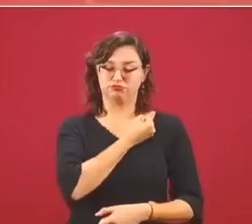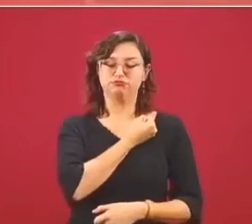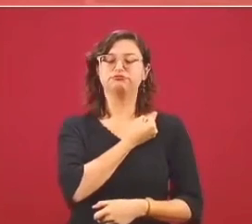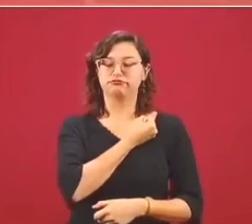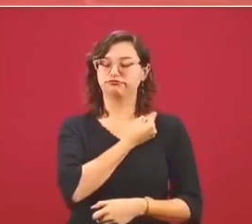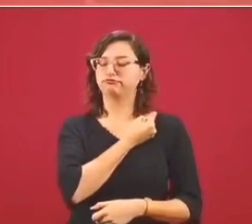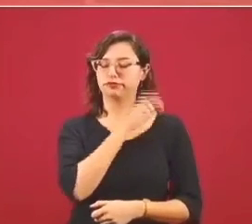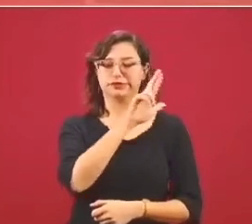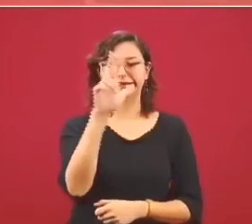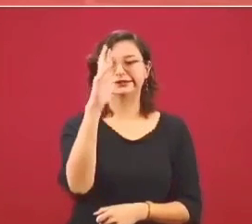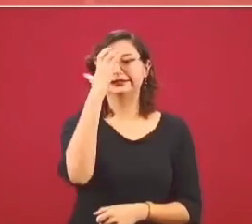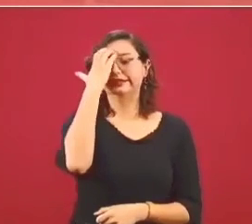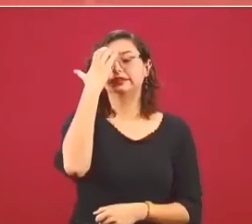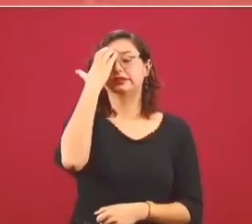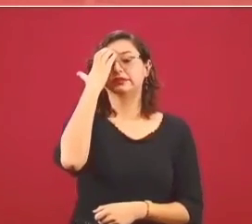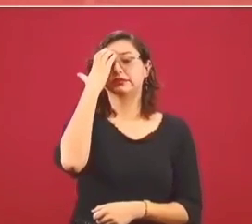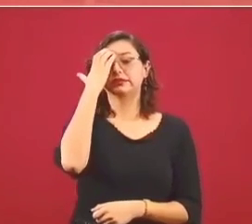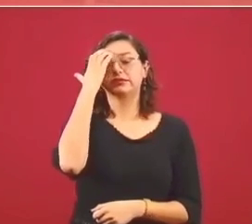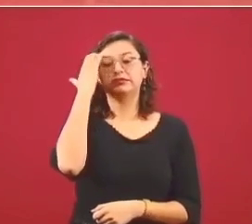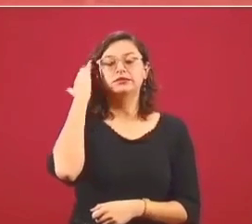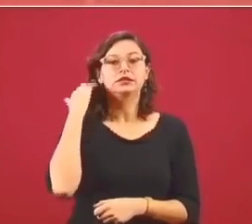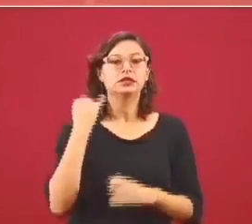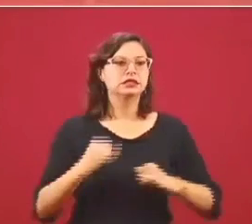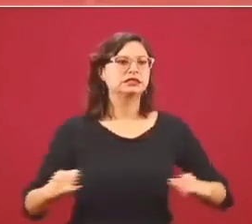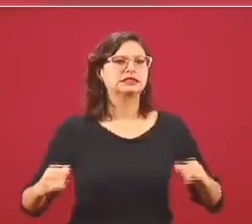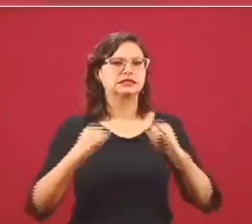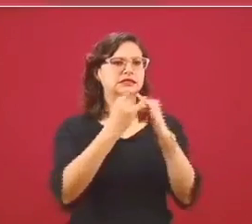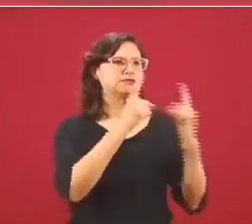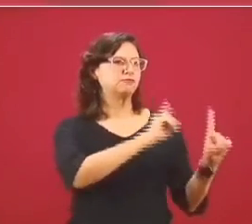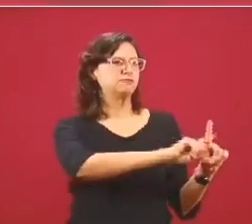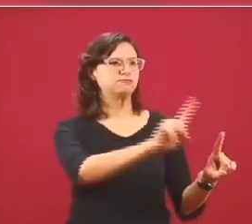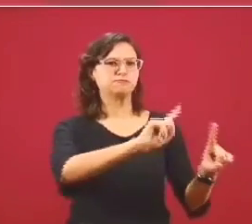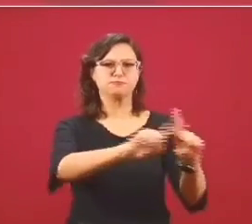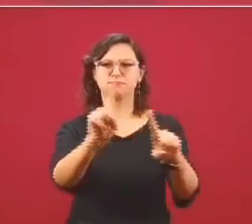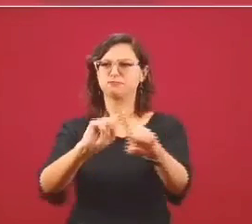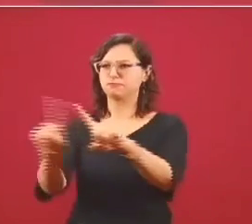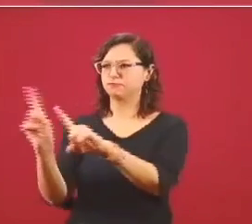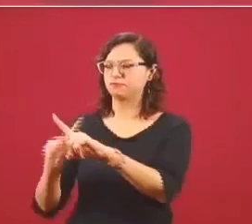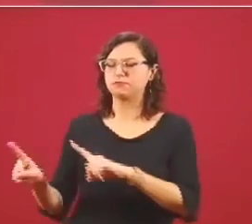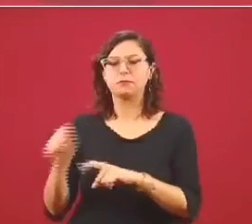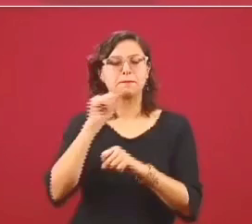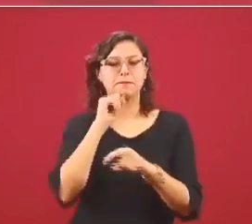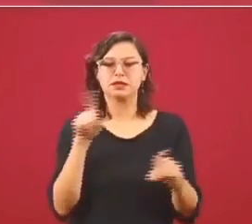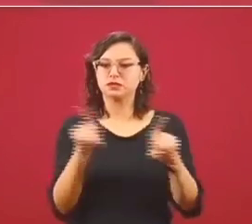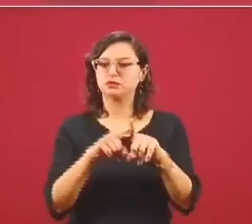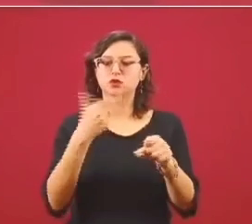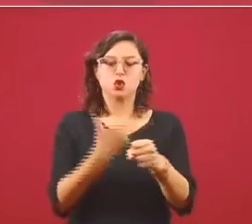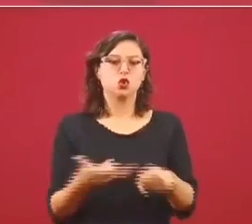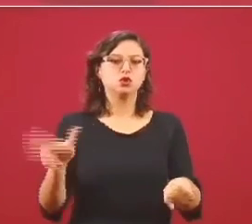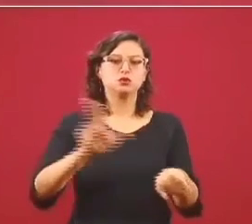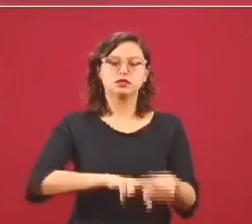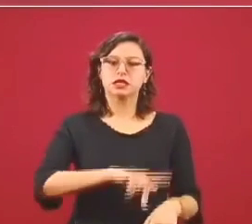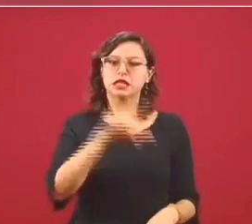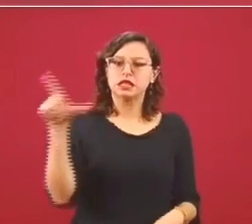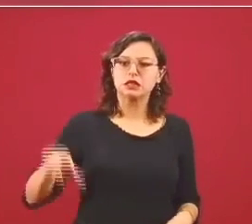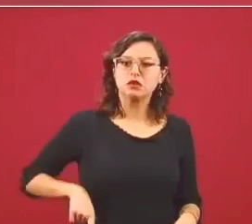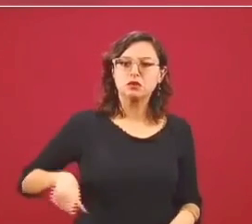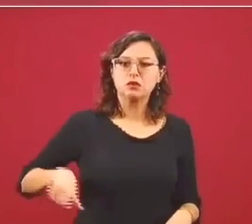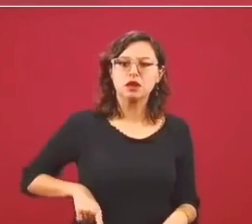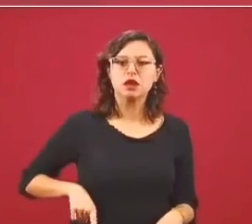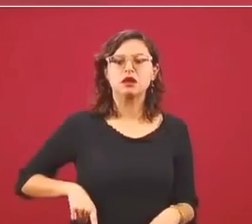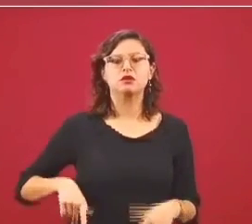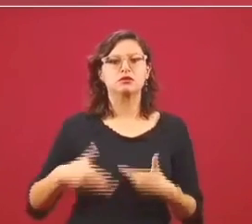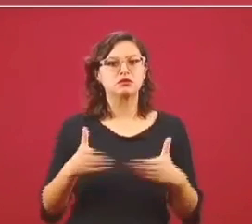salud, de todas las instituciones, de los hospitales públicos,